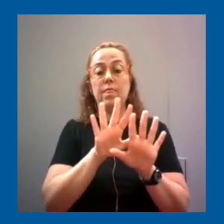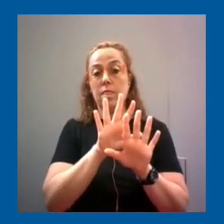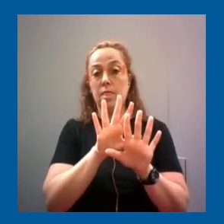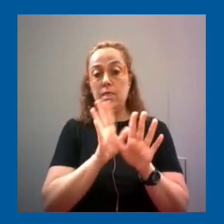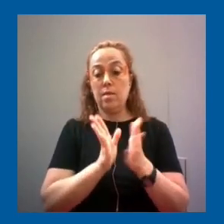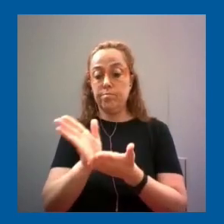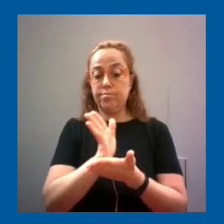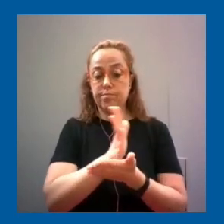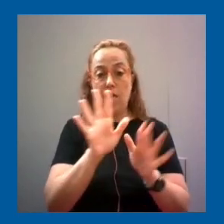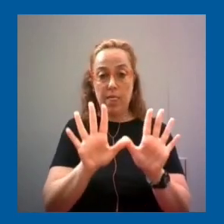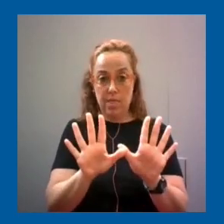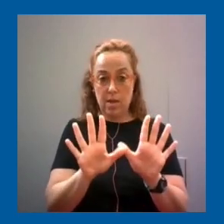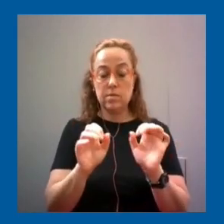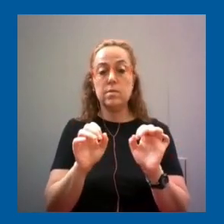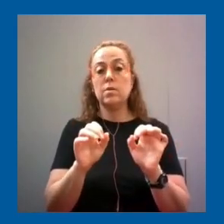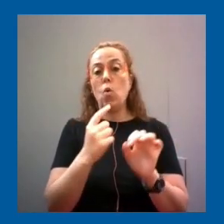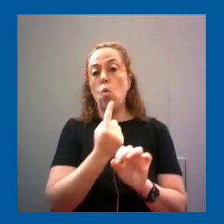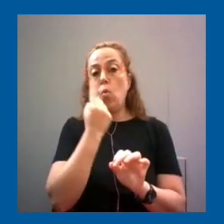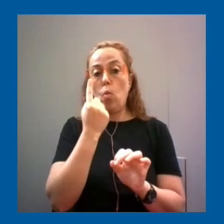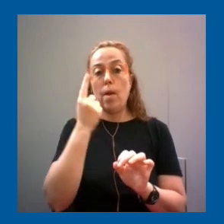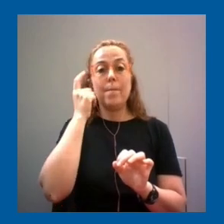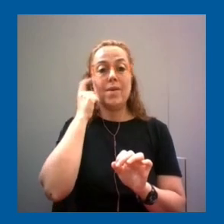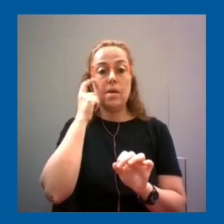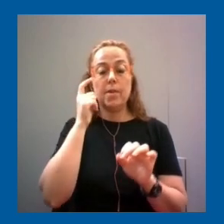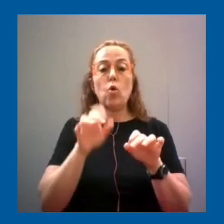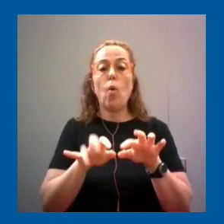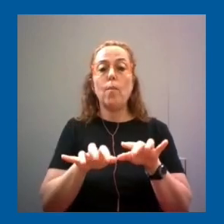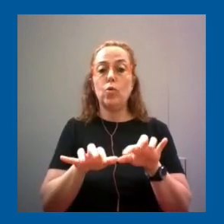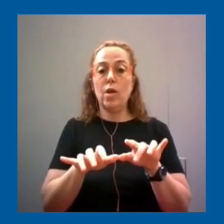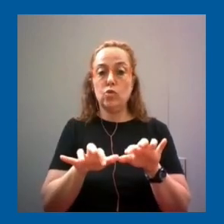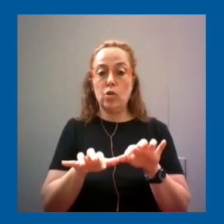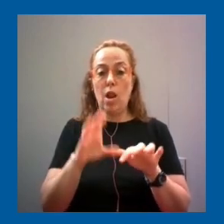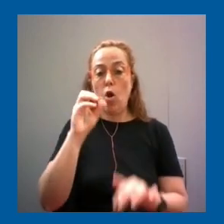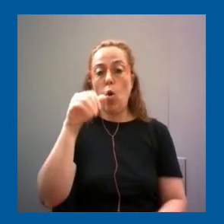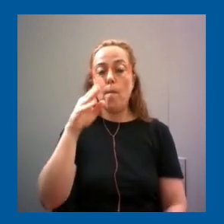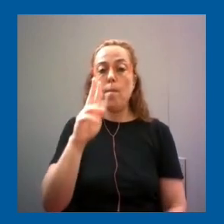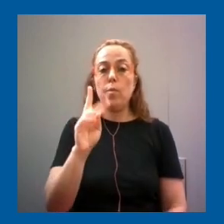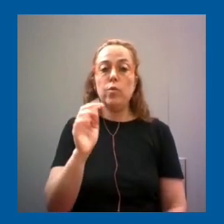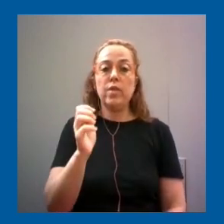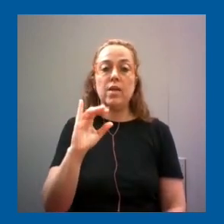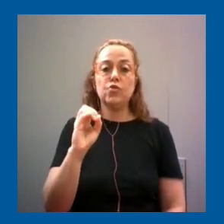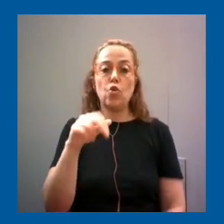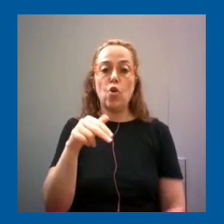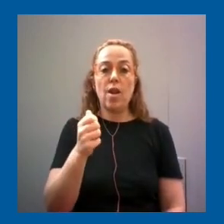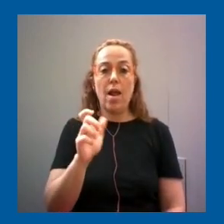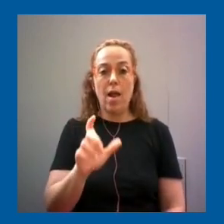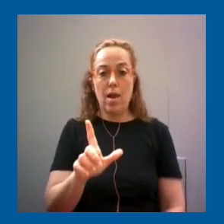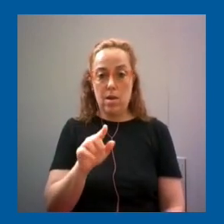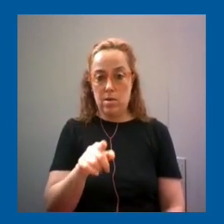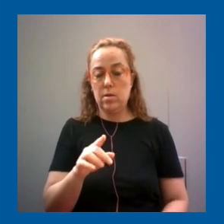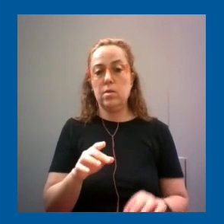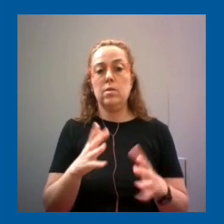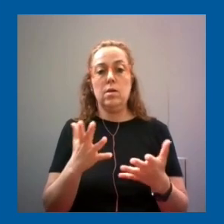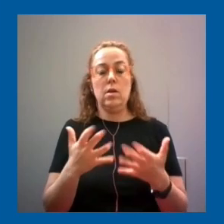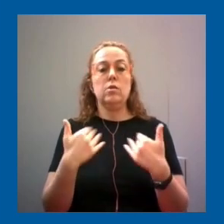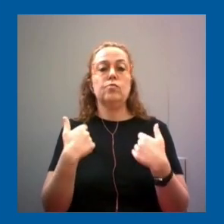de las competencias clave de las diez es el pensamiento computacional. Estoy 100% de acuerdo de que eso tiene que estar ahí por todo lo que acabo de decir.